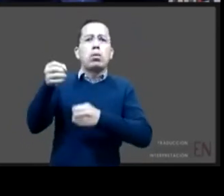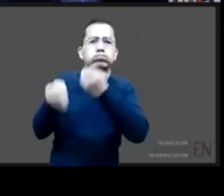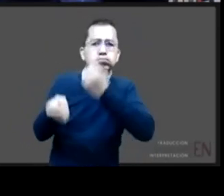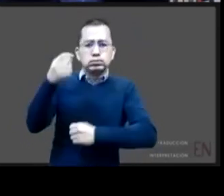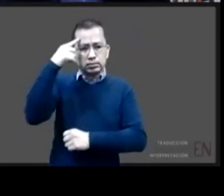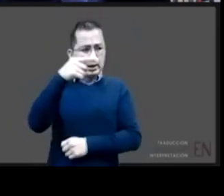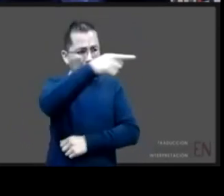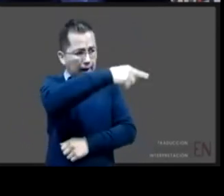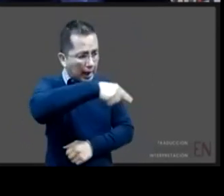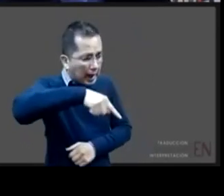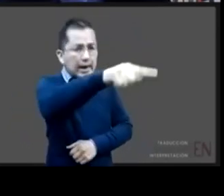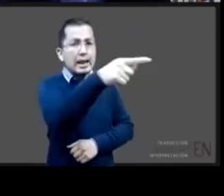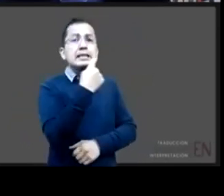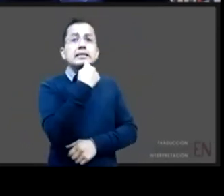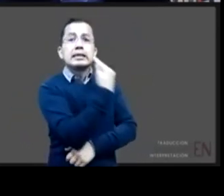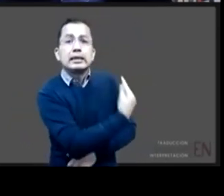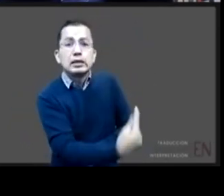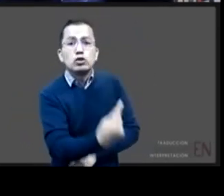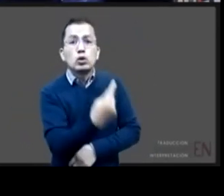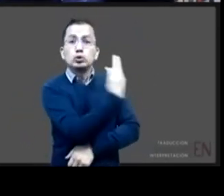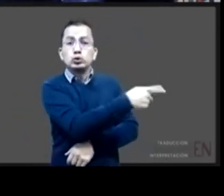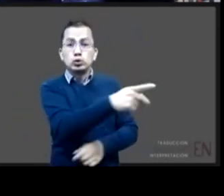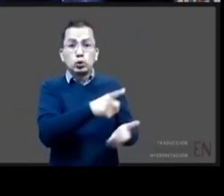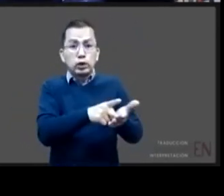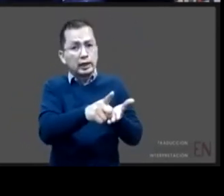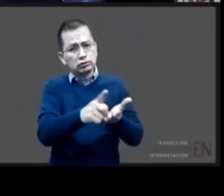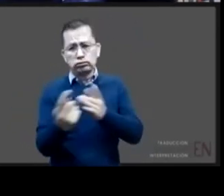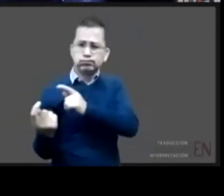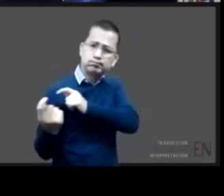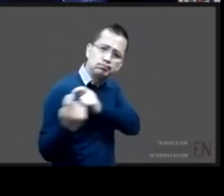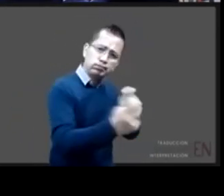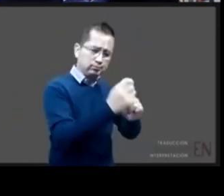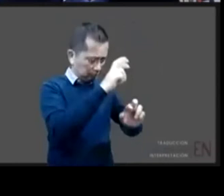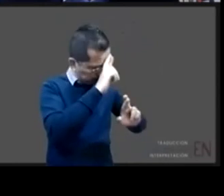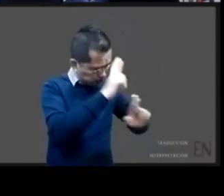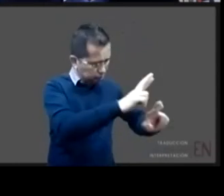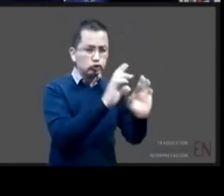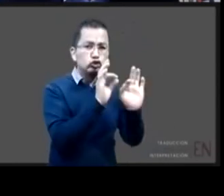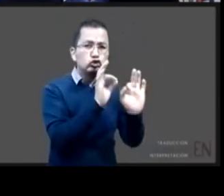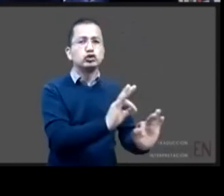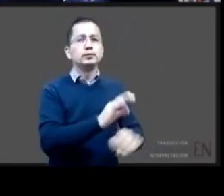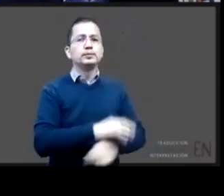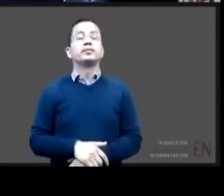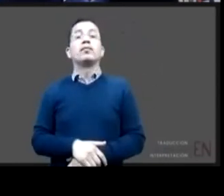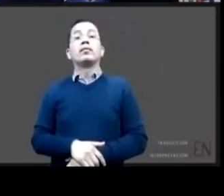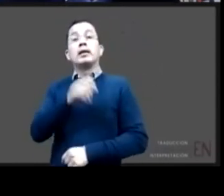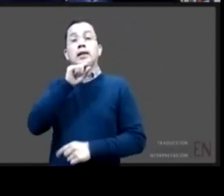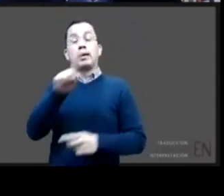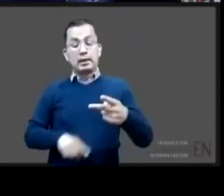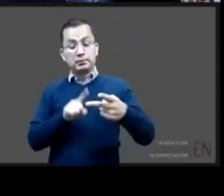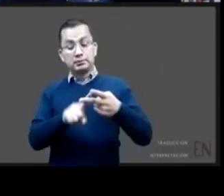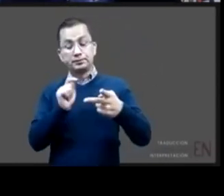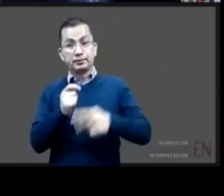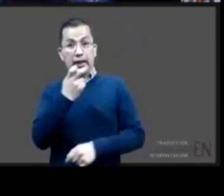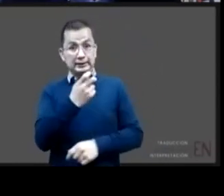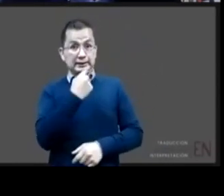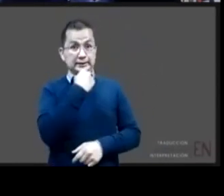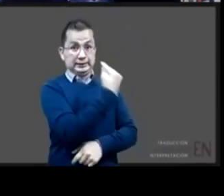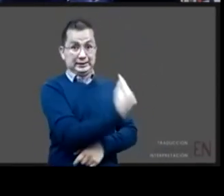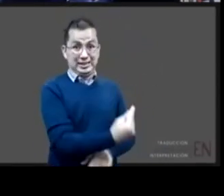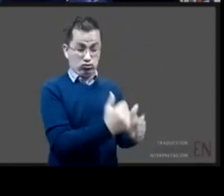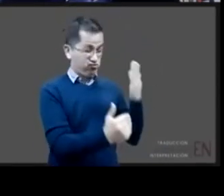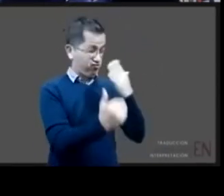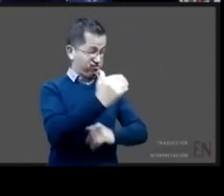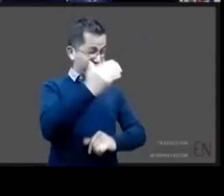de este de este derecho y en segundo lugar y en tercer lugar perdón visualizar el interés superior como un principio general que este